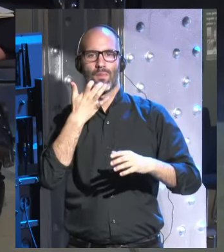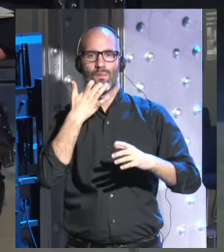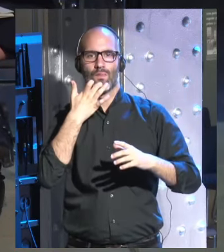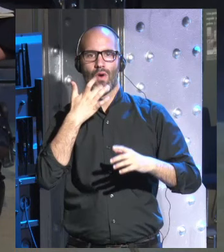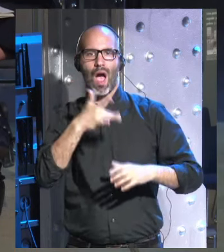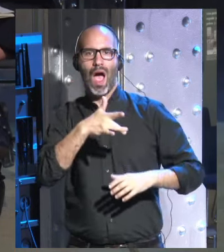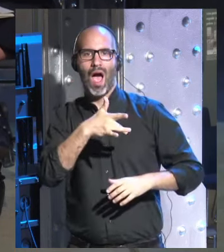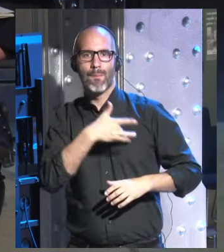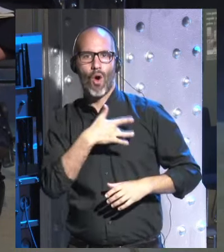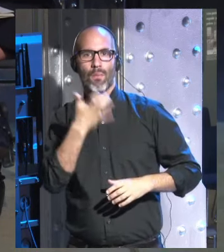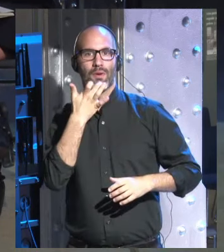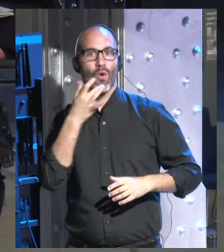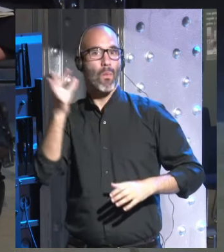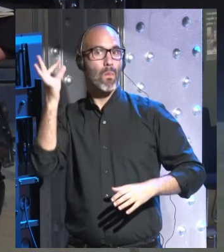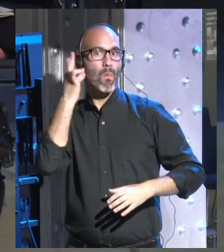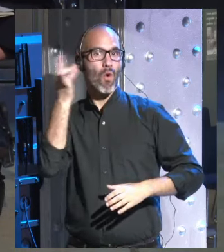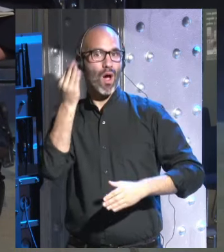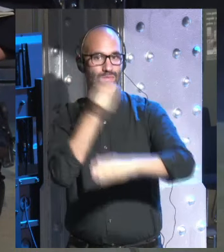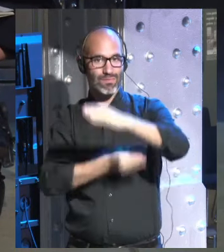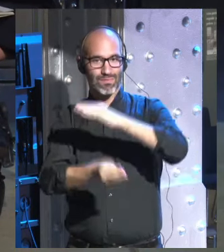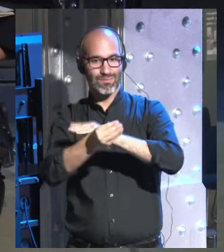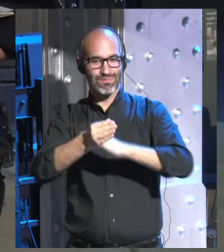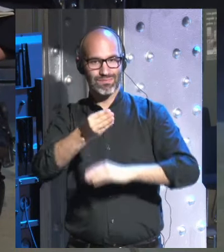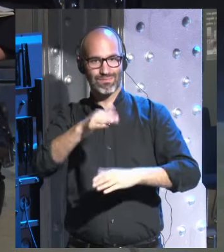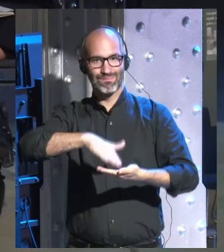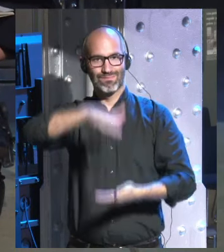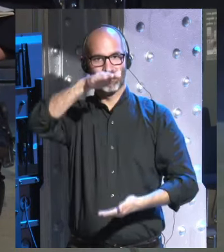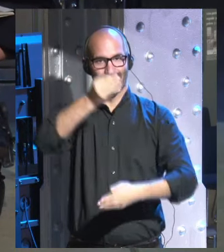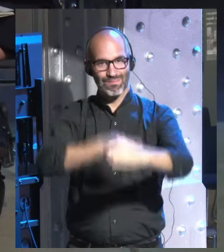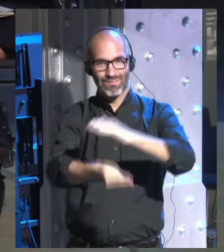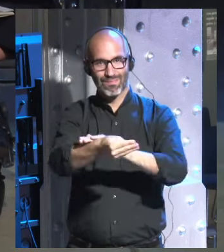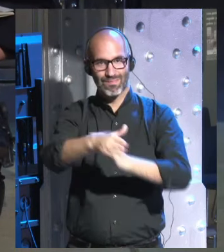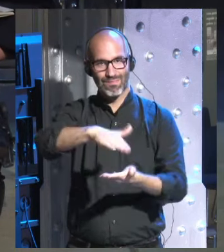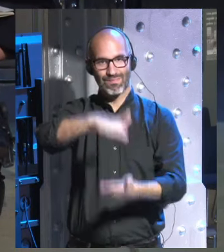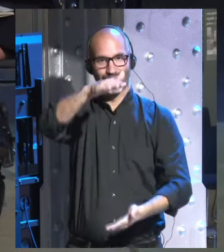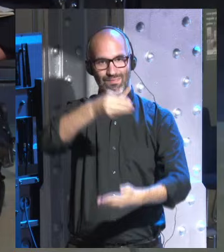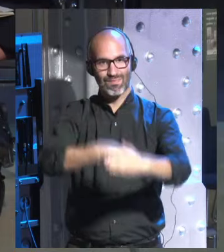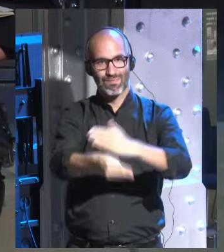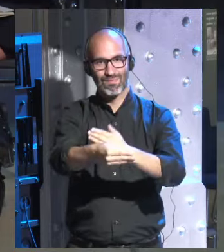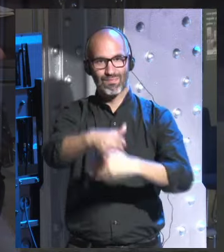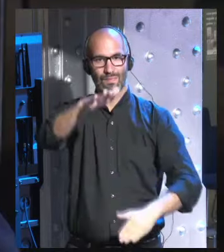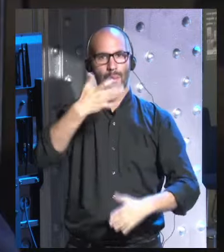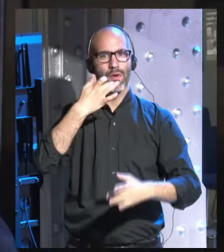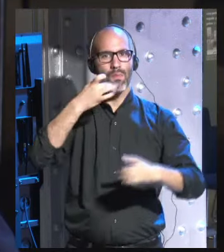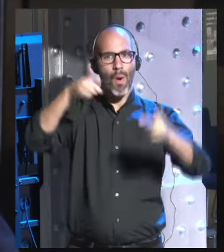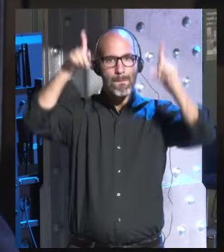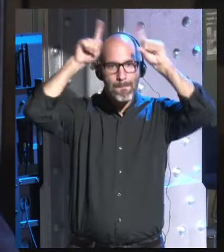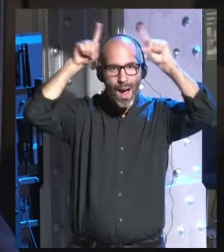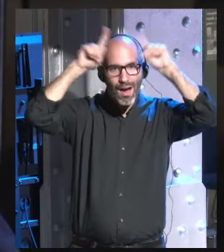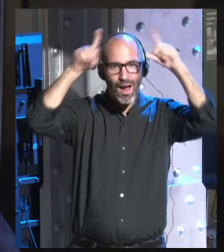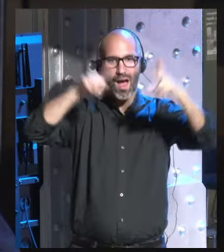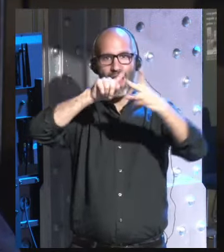y descendencia es la base de la supervivencia en todos los mamíferos hablamos de vacas de delfines